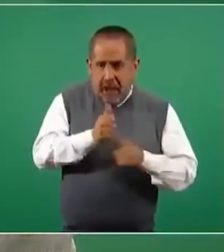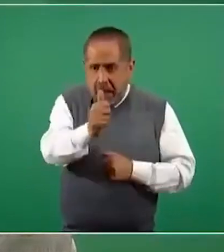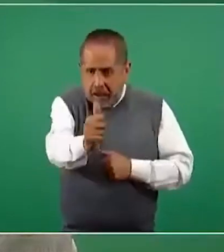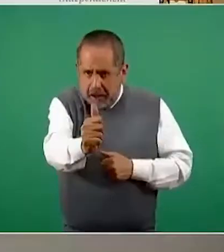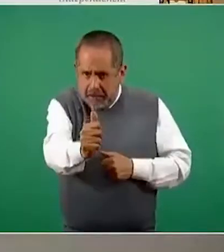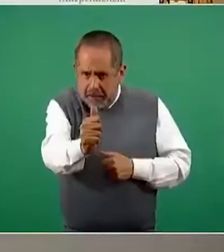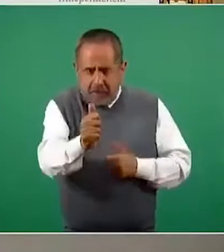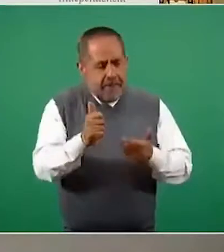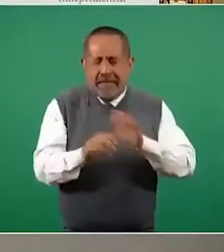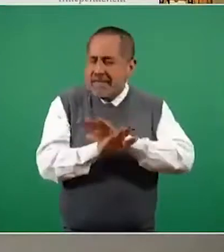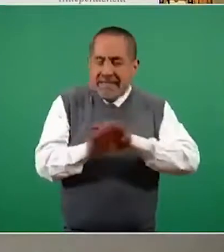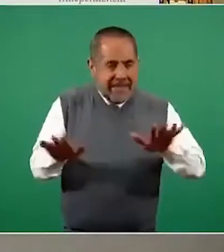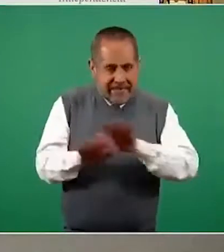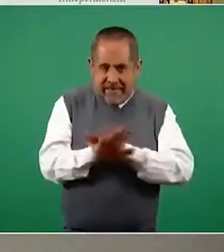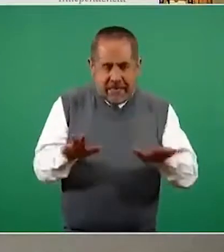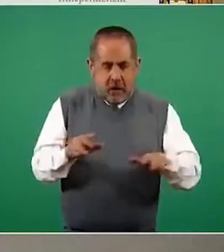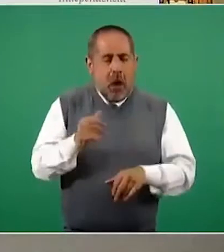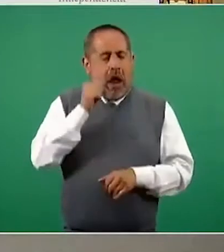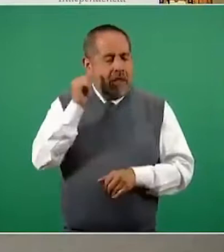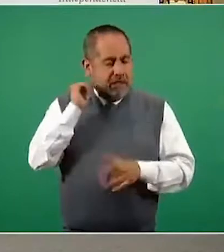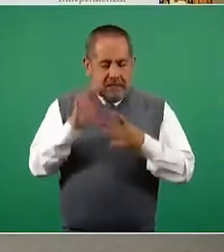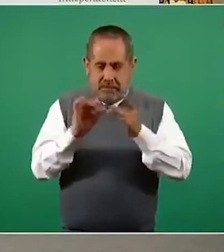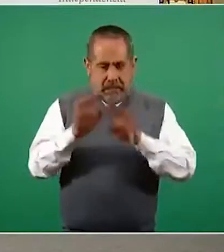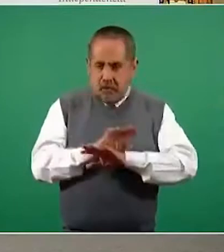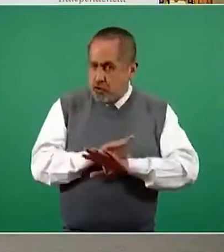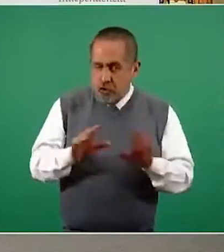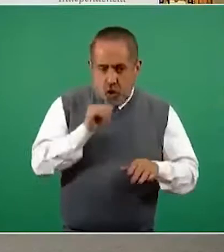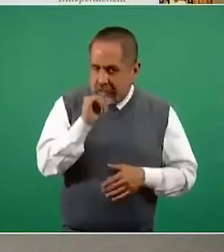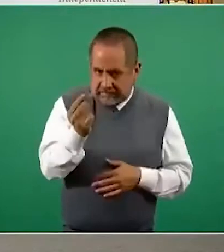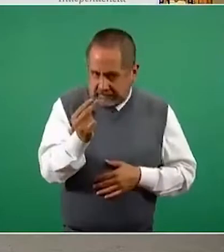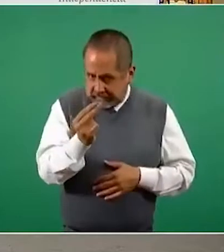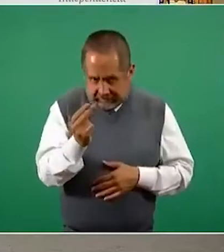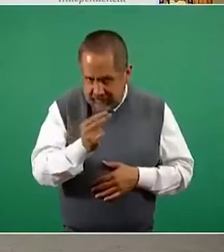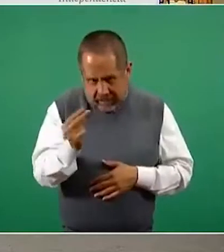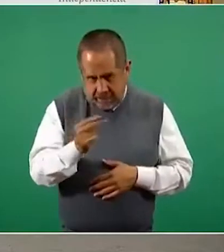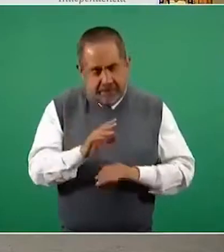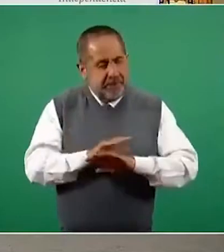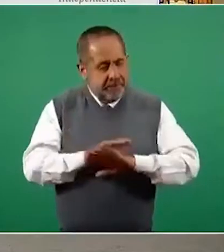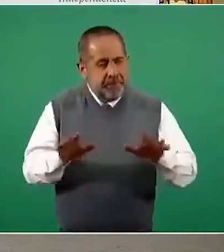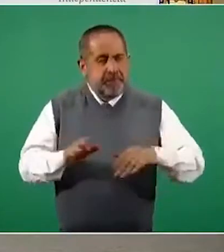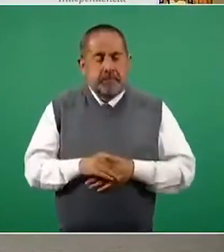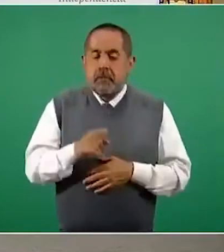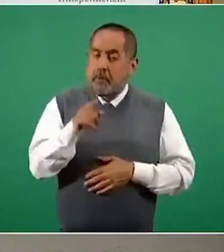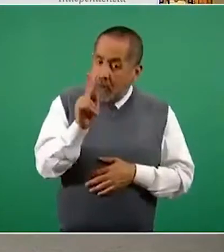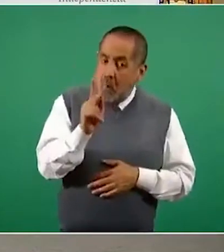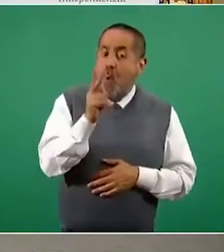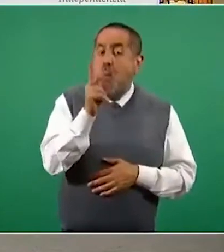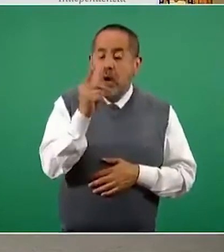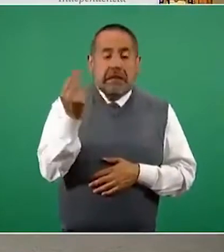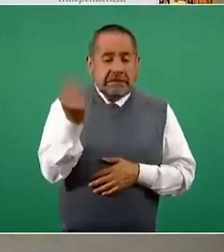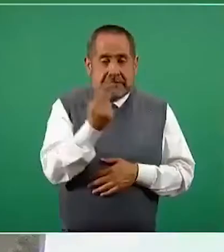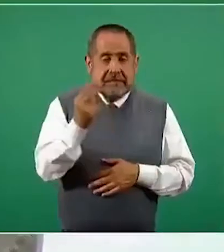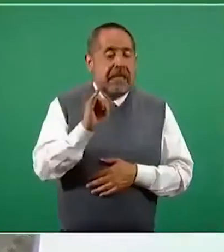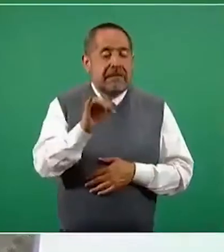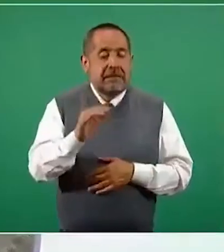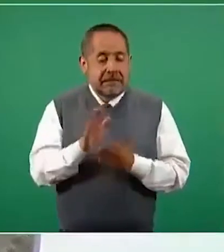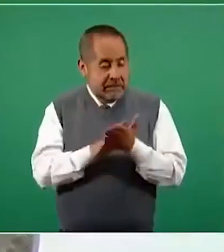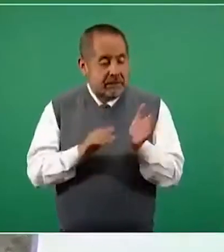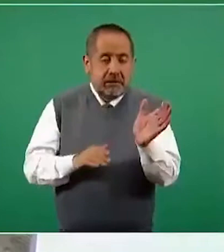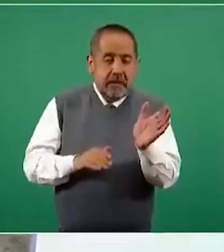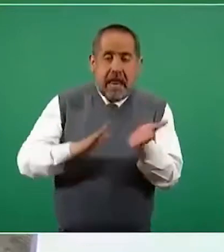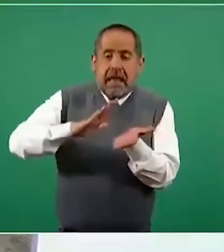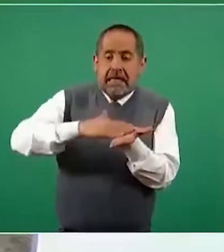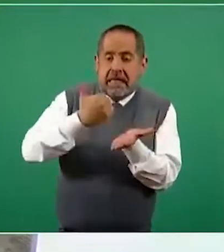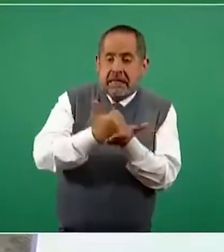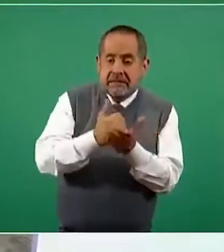oxígeno medicinal suplementario como parte del tratamiento contra el COVID-19. El director general de Promoción de la Salud, Ricardo Cortés